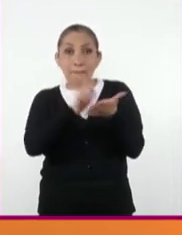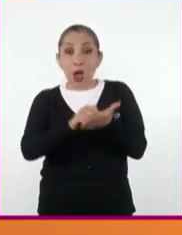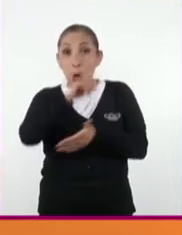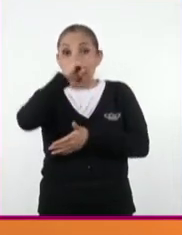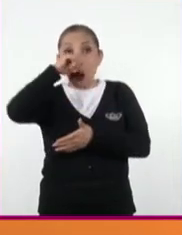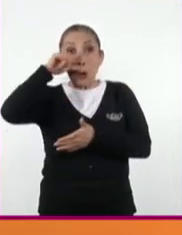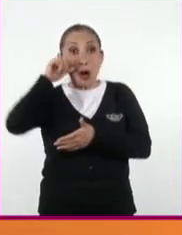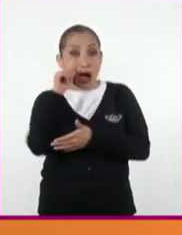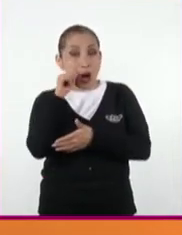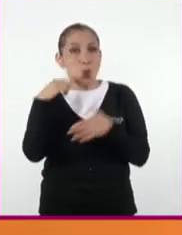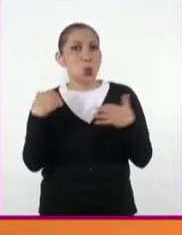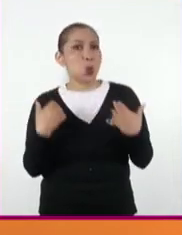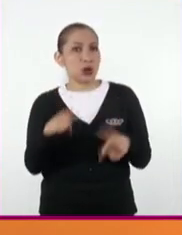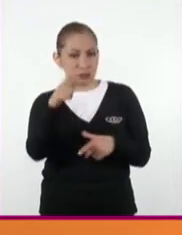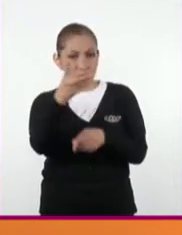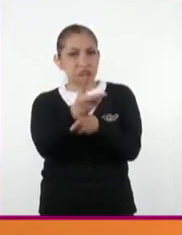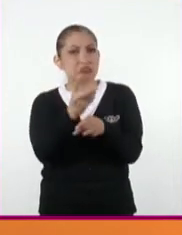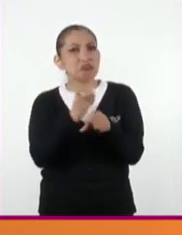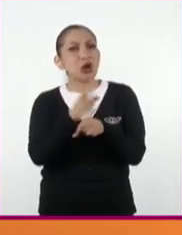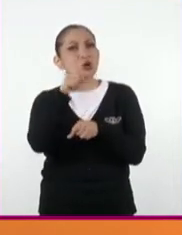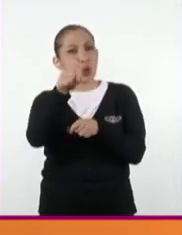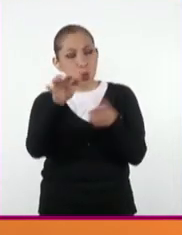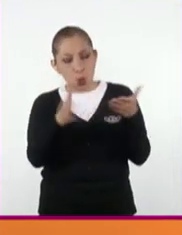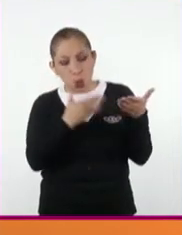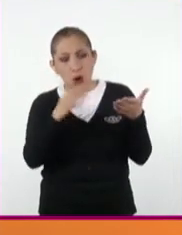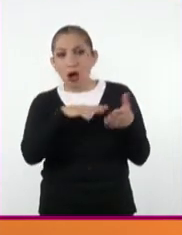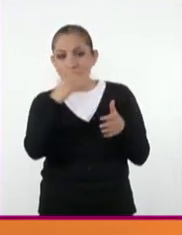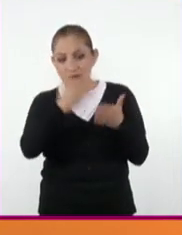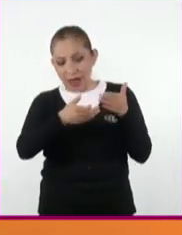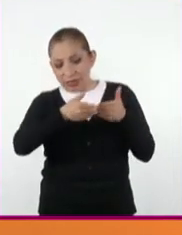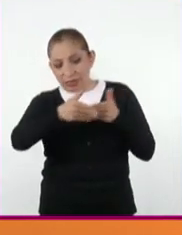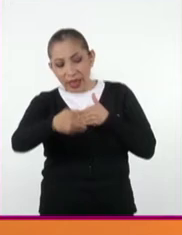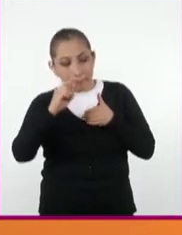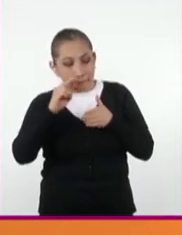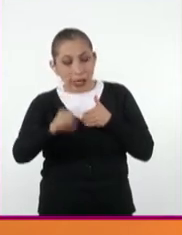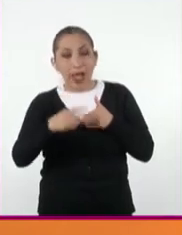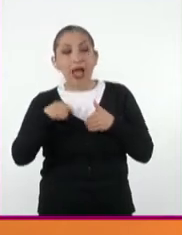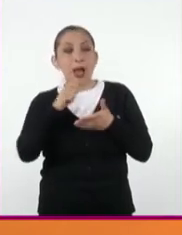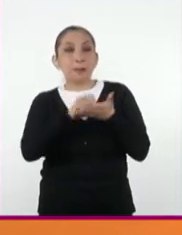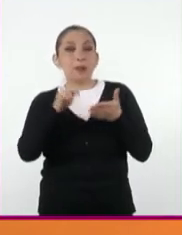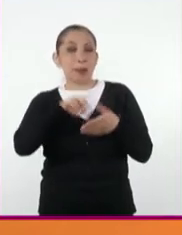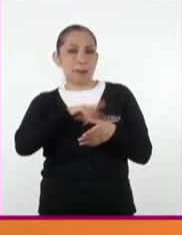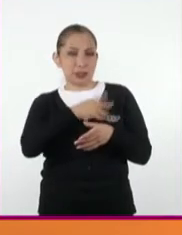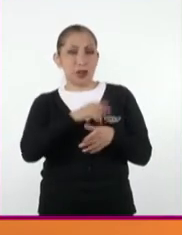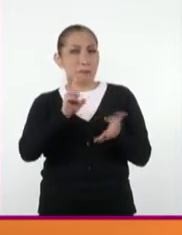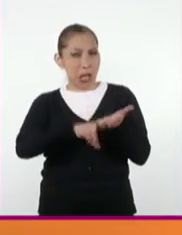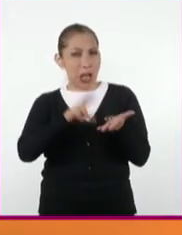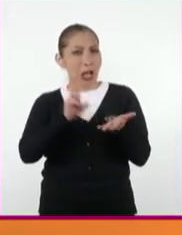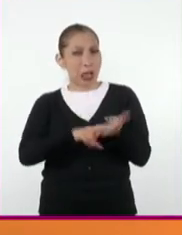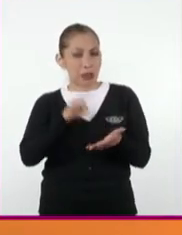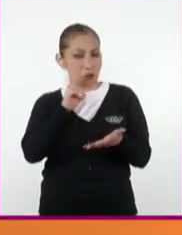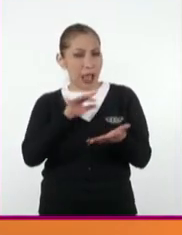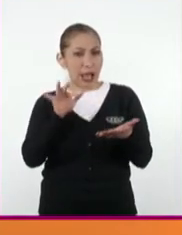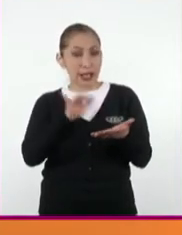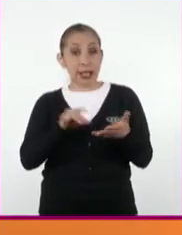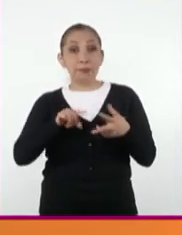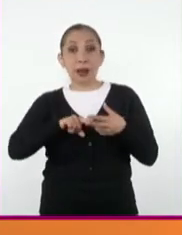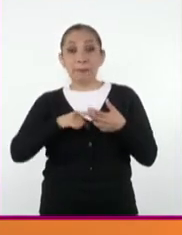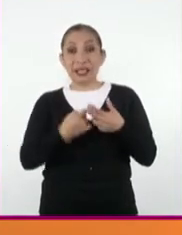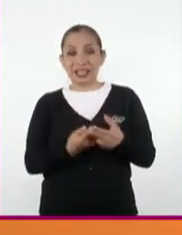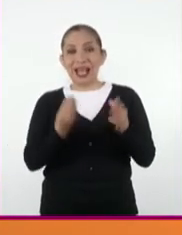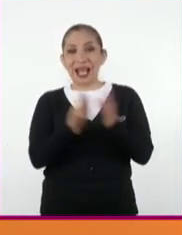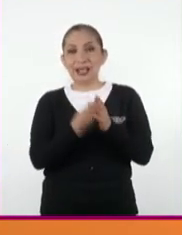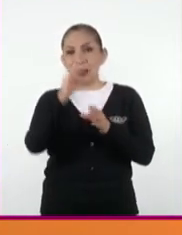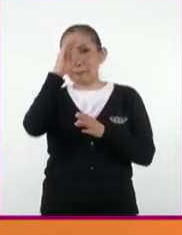Benemérito de las Américas, te invito a que leas el resto de apuntes para mis hijos. Vale mucho la pena. Y para iniciar la sesión,